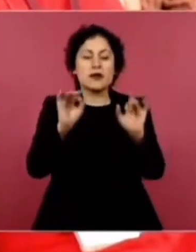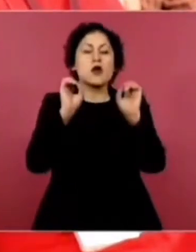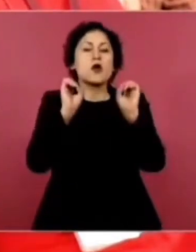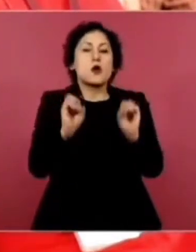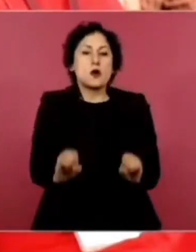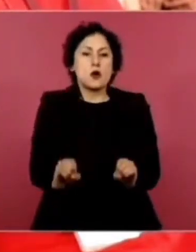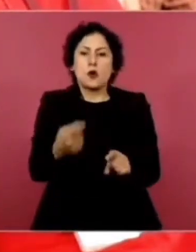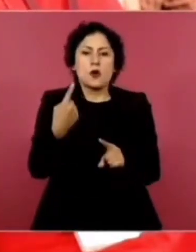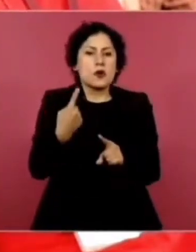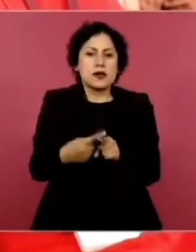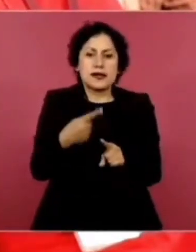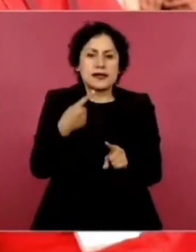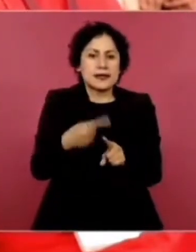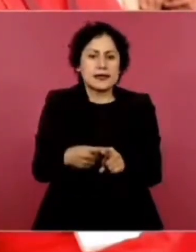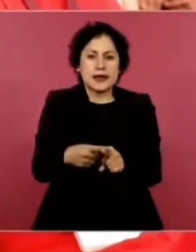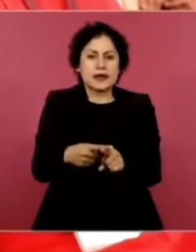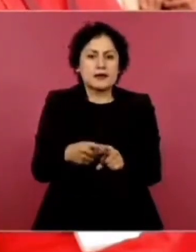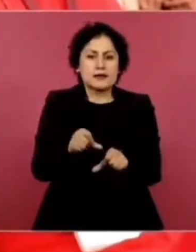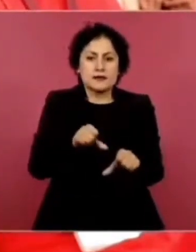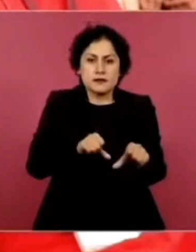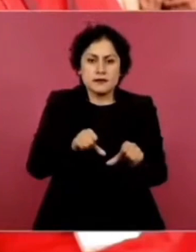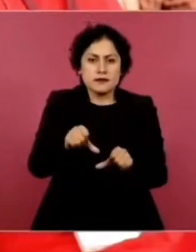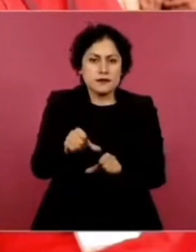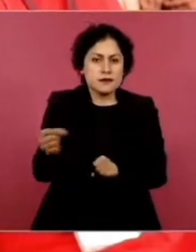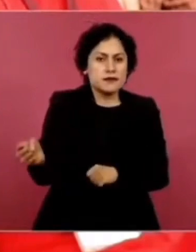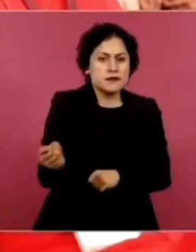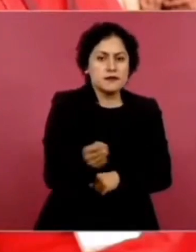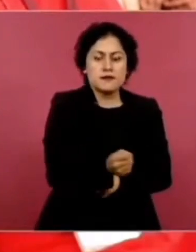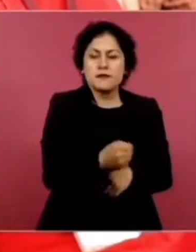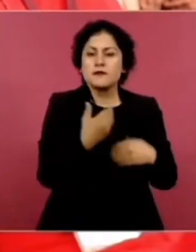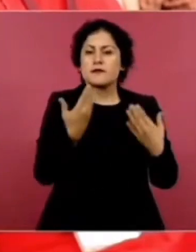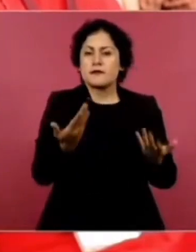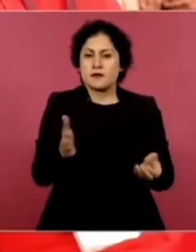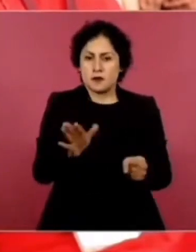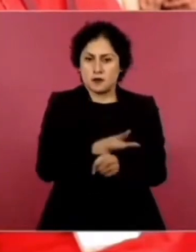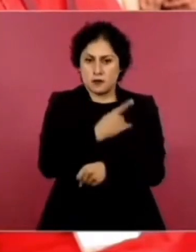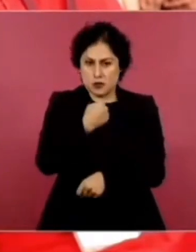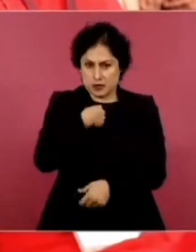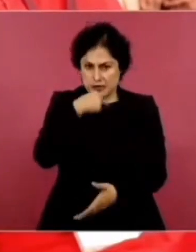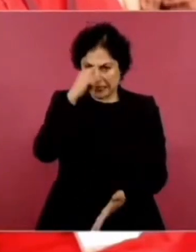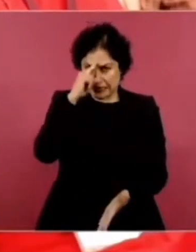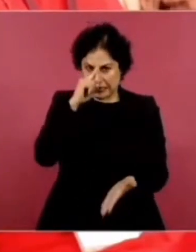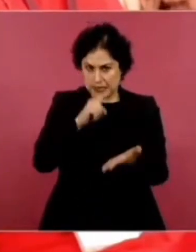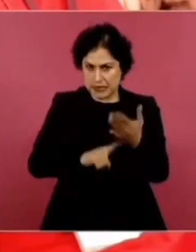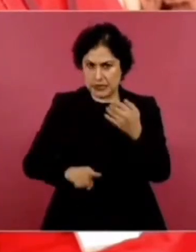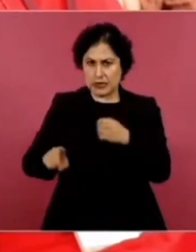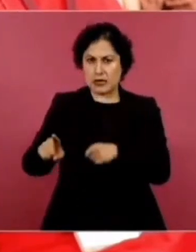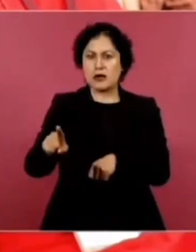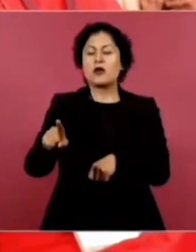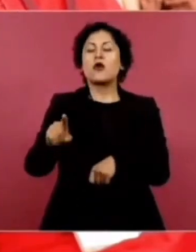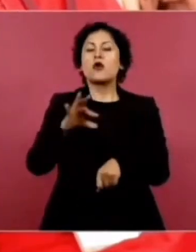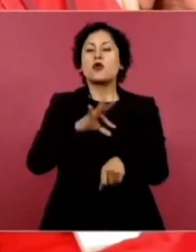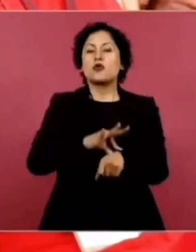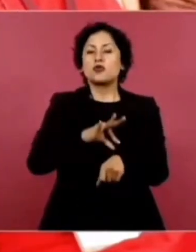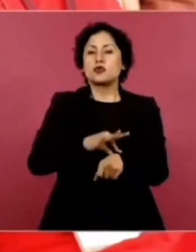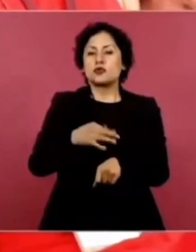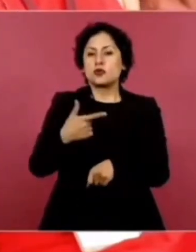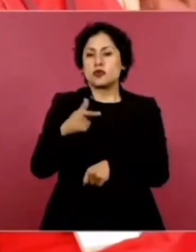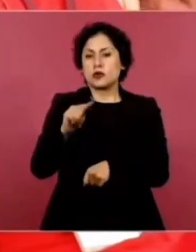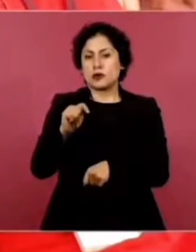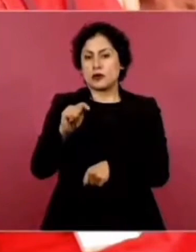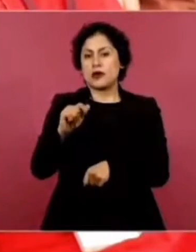quienes van a ser los que lo van a relevar, porque de hecho creo que ya el doctor Hugo López-Gatell ya creo que el día lunes fue el que ya pidió,